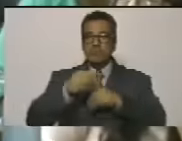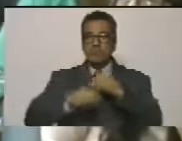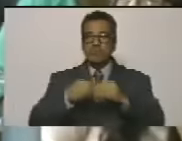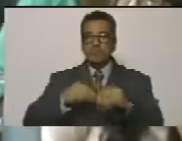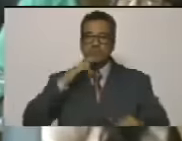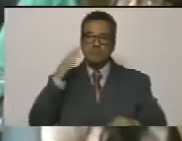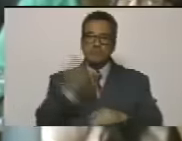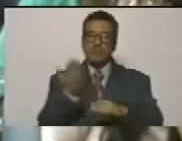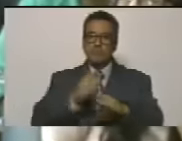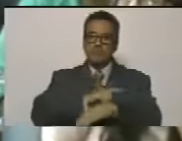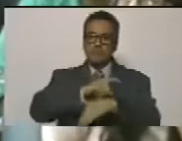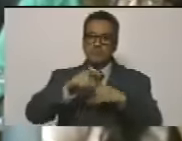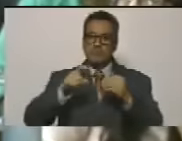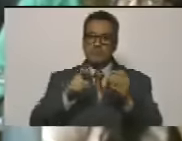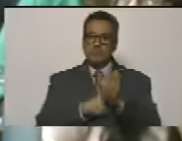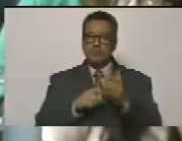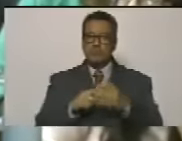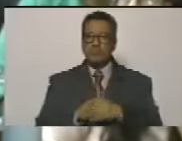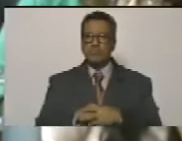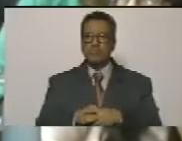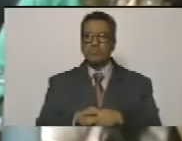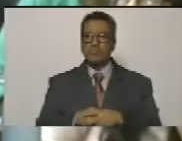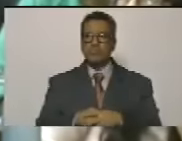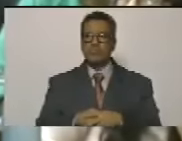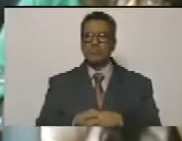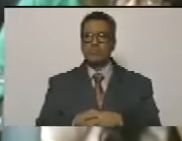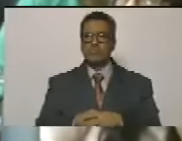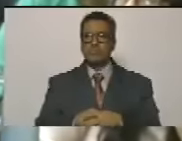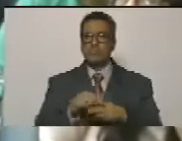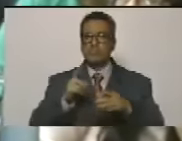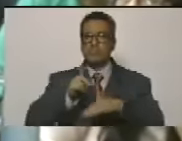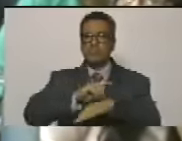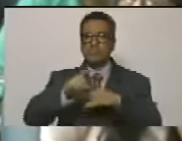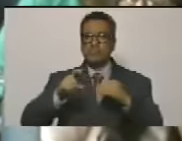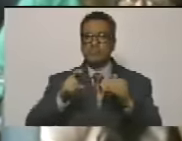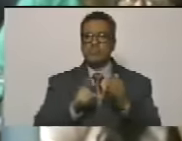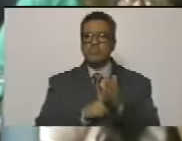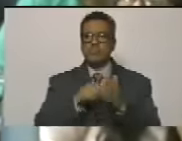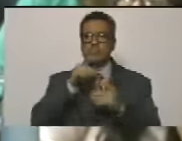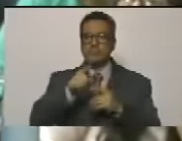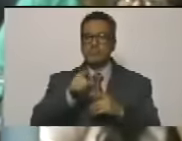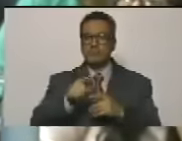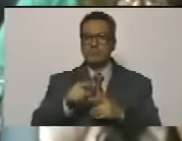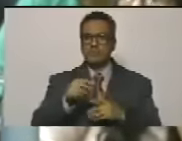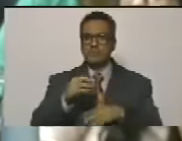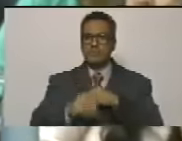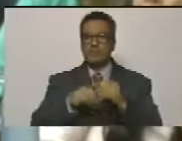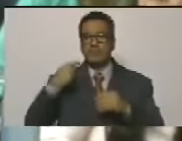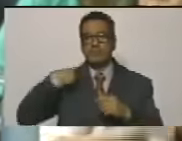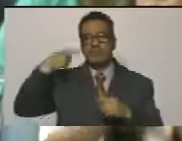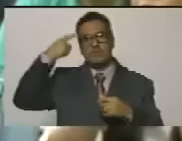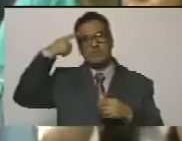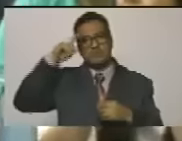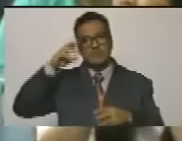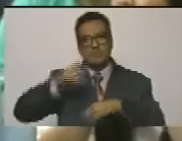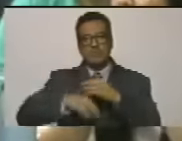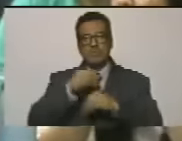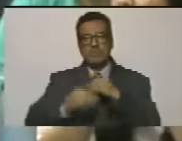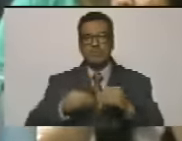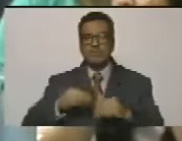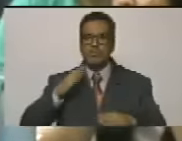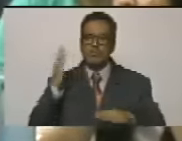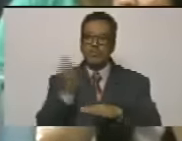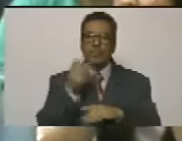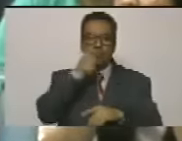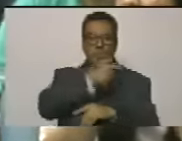condena absoluta absoluta contra este crimen que pretenden cometer contra